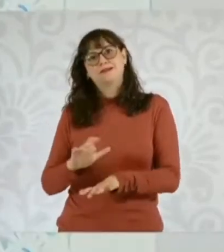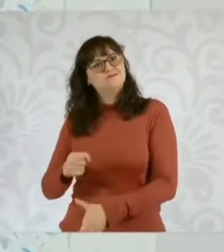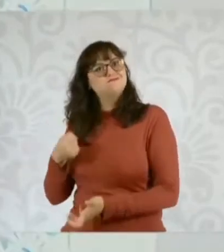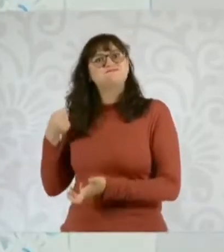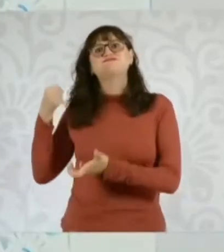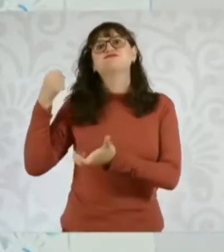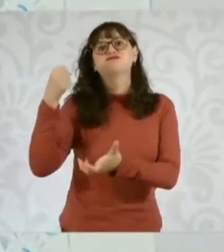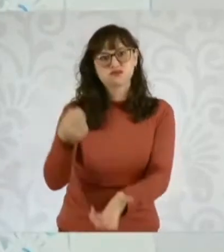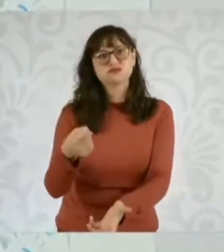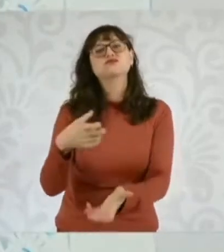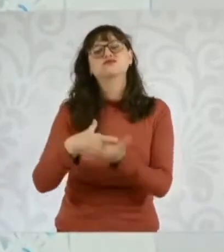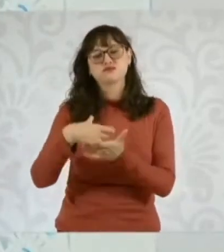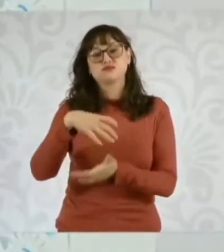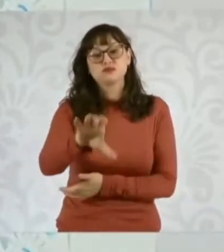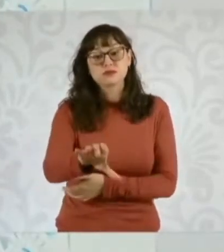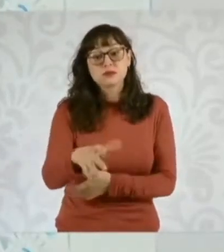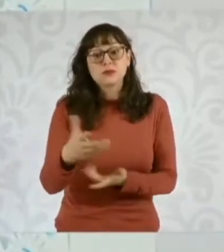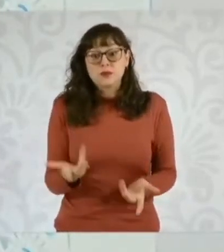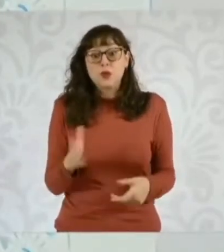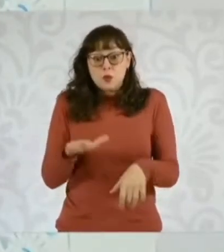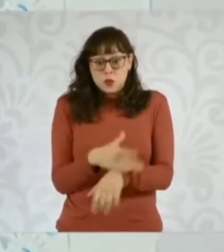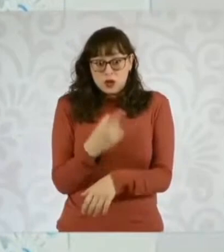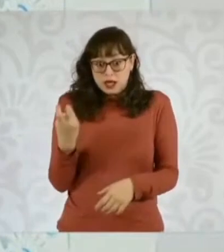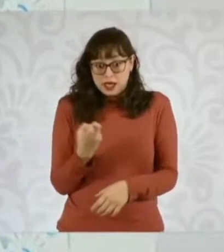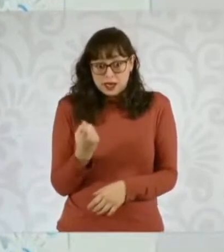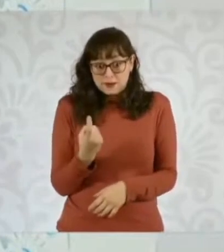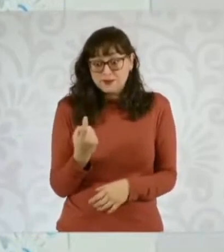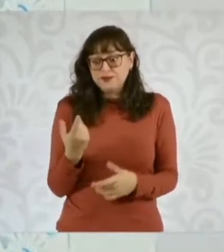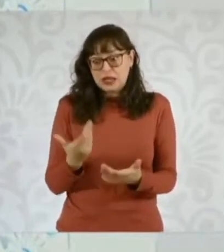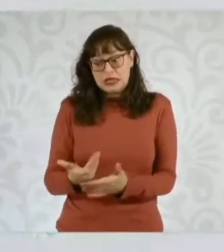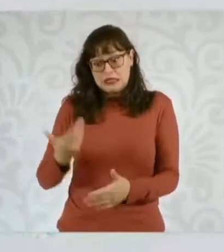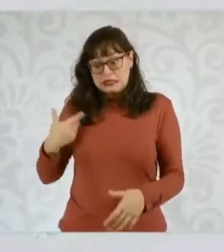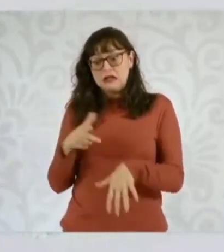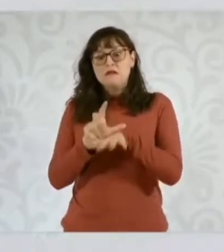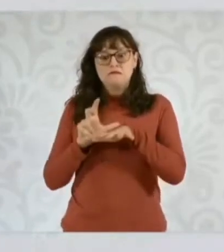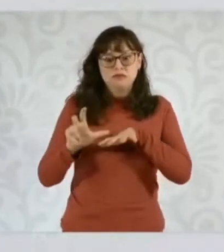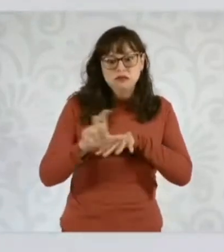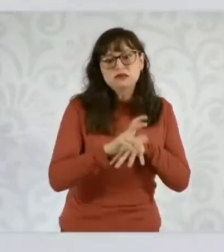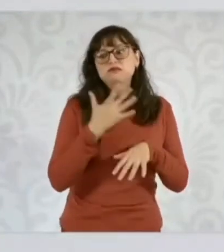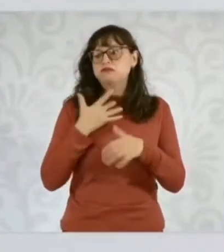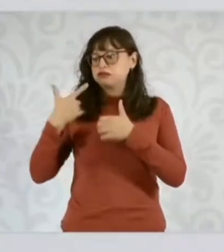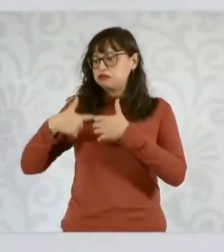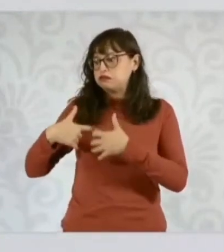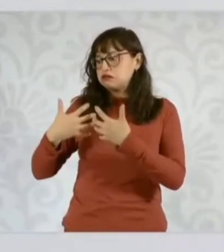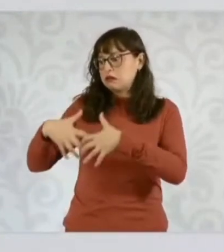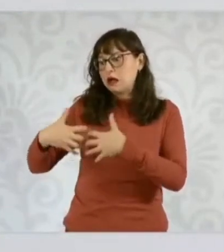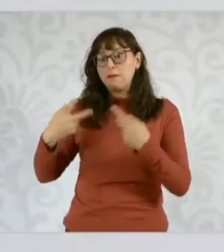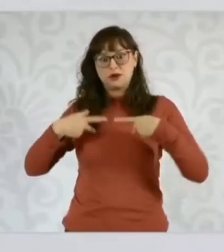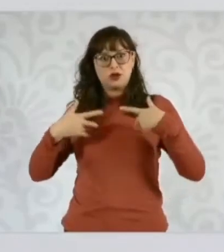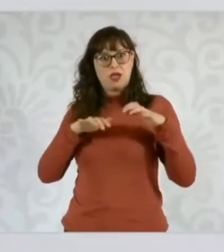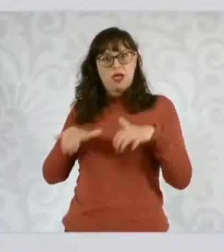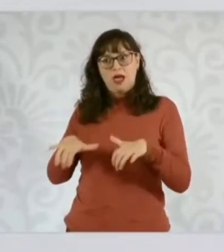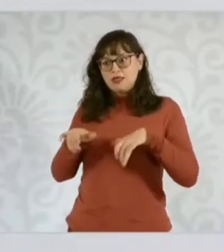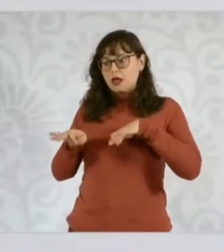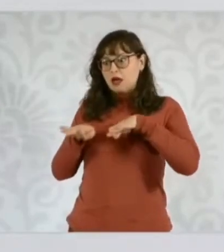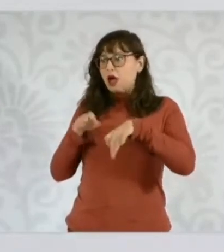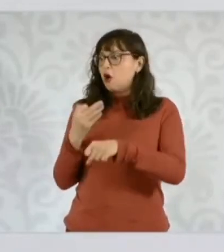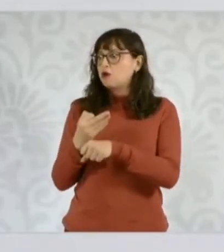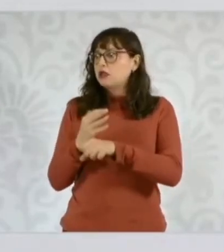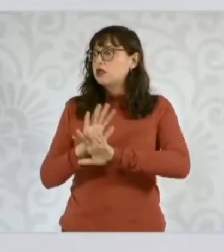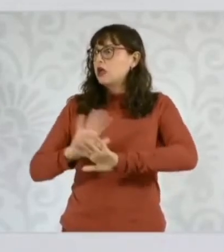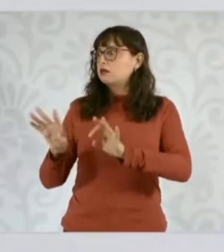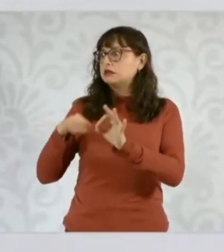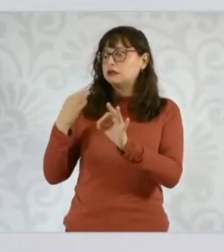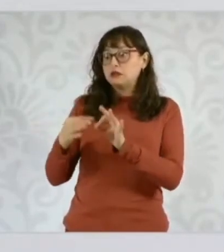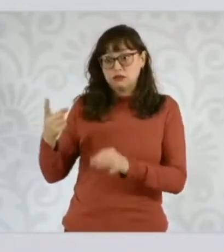etcétera? Obviamente, con la continuación de estos proyectos, el Tren Maya empieza la parte de Tren de Carga, el Interoceánico